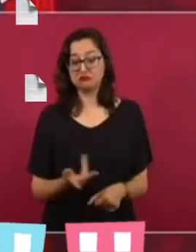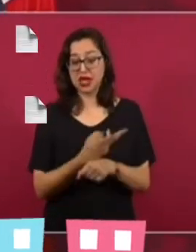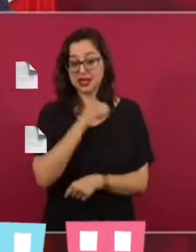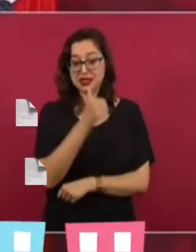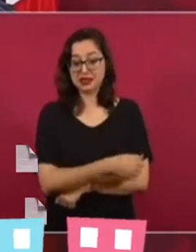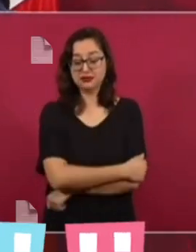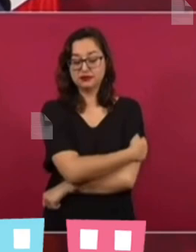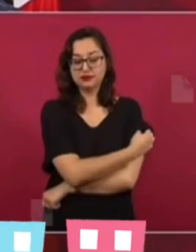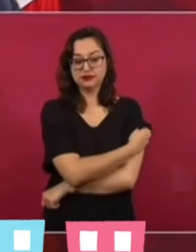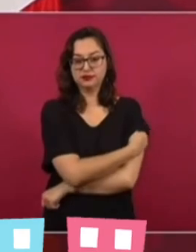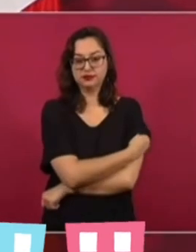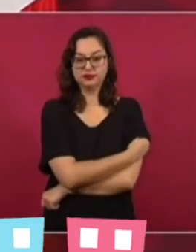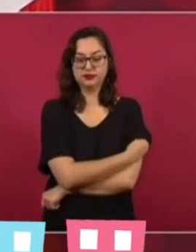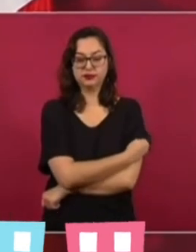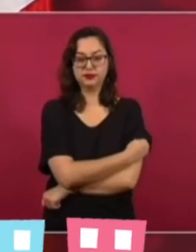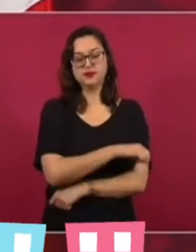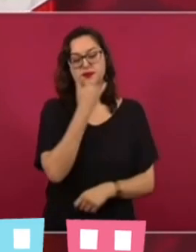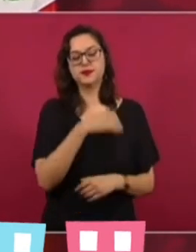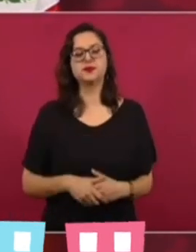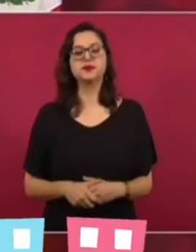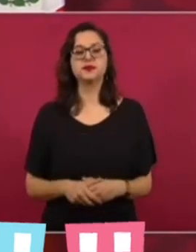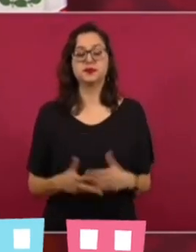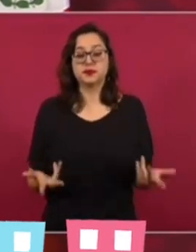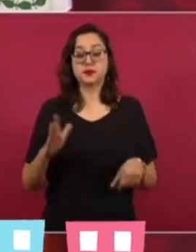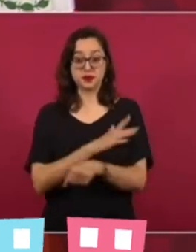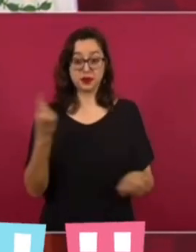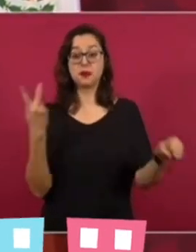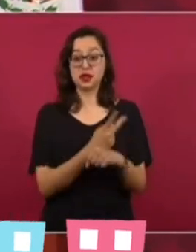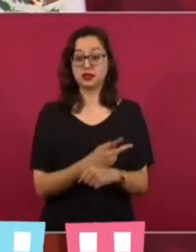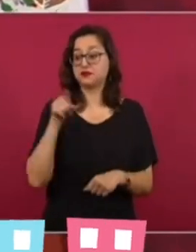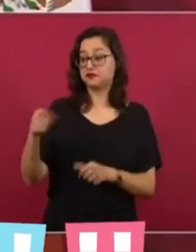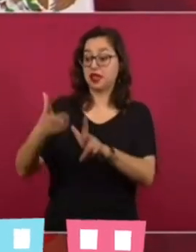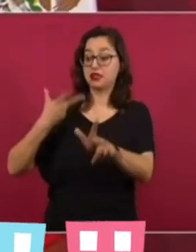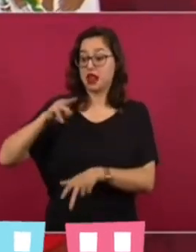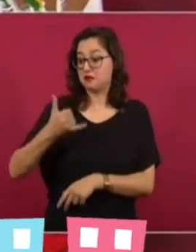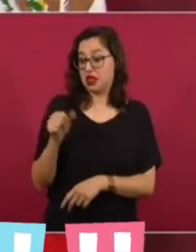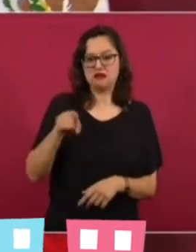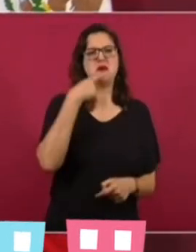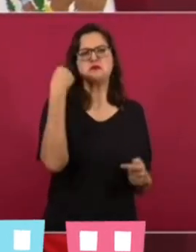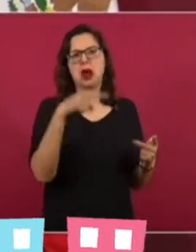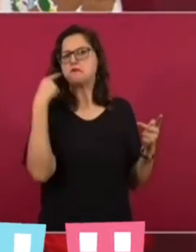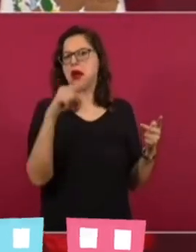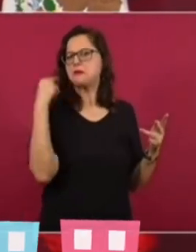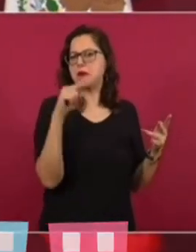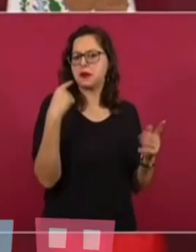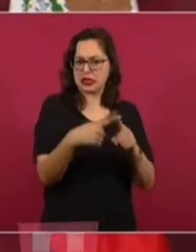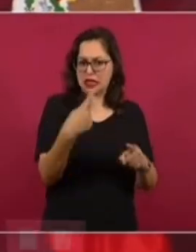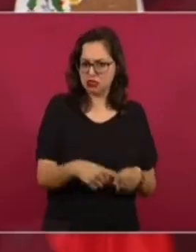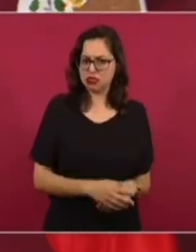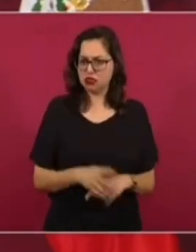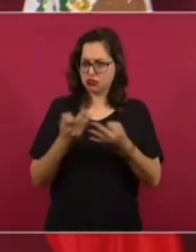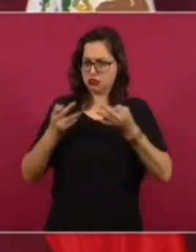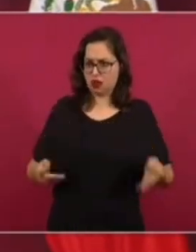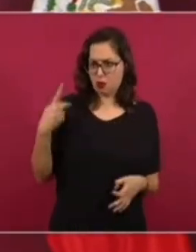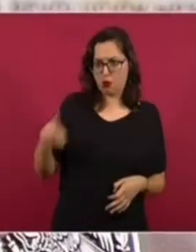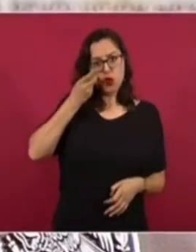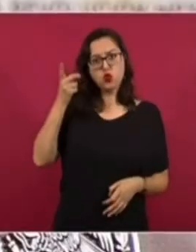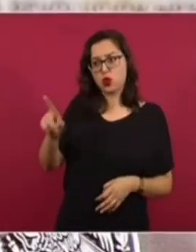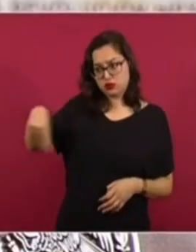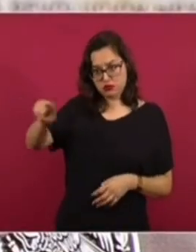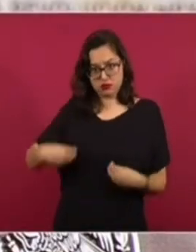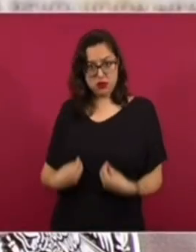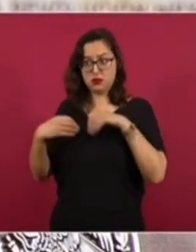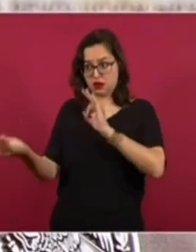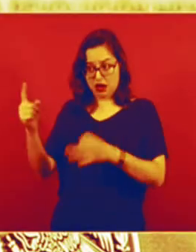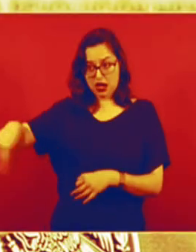porque no son los propietarios, en este caso no son los campesinos, no son ejidatarios, no son pequeños